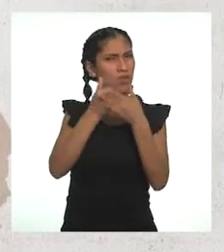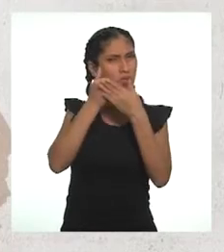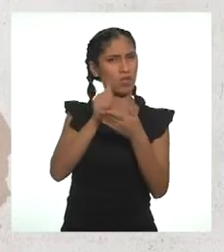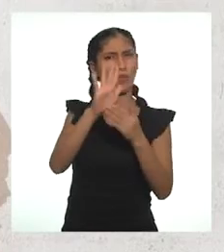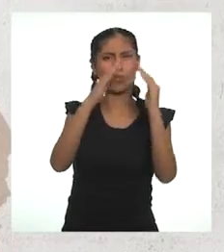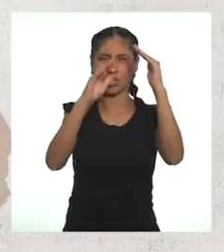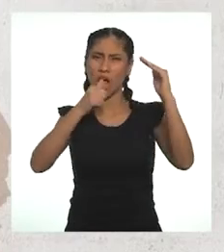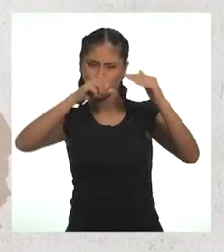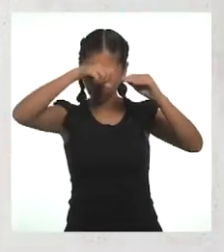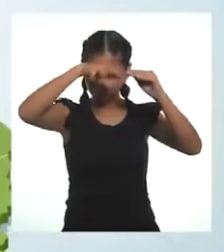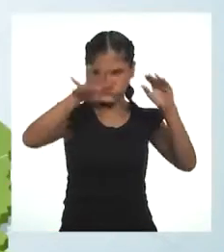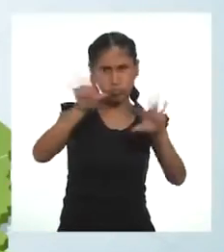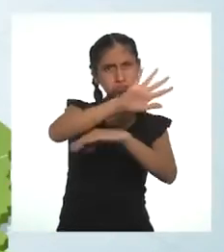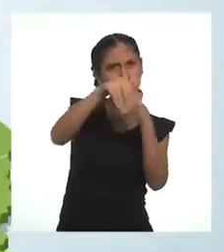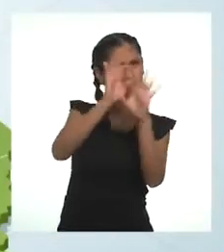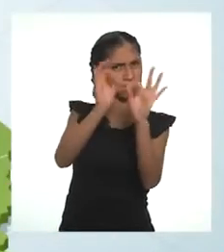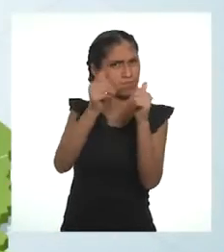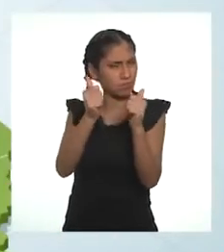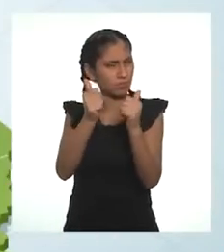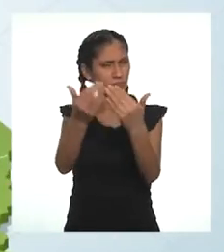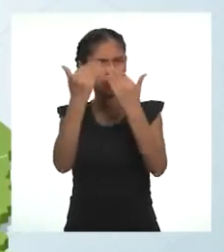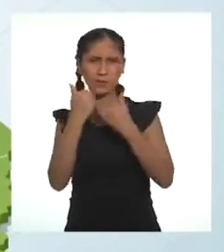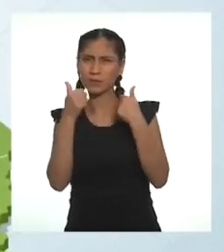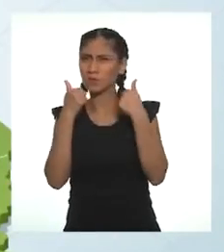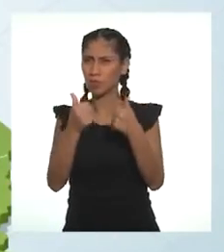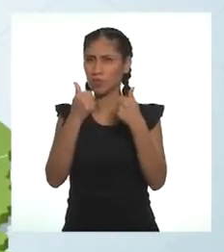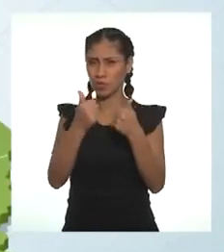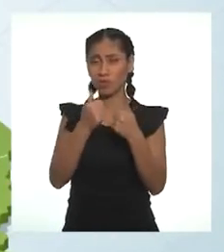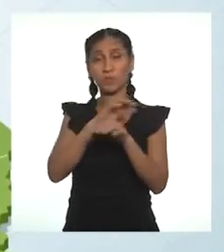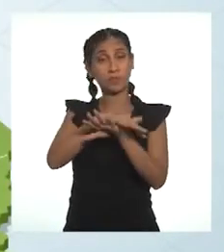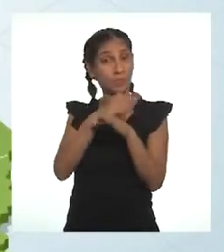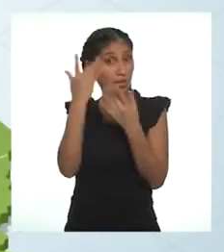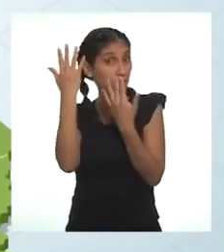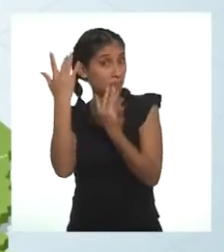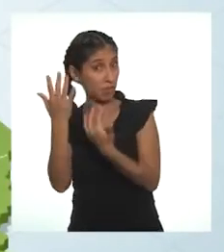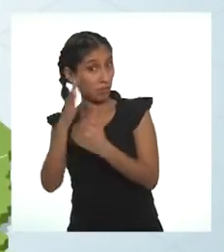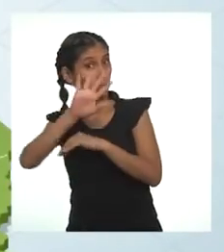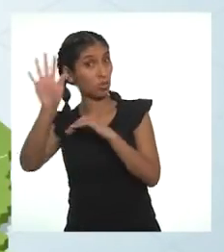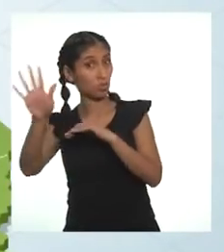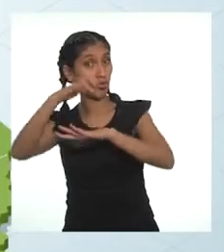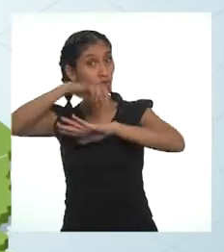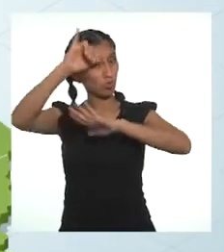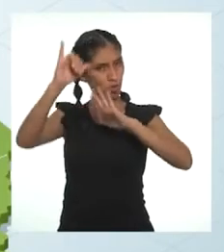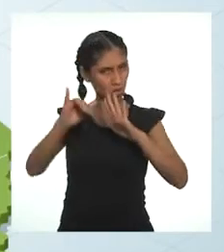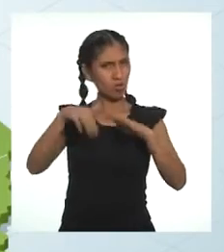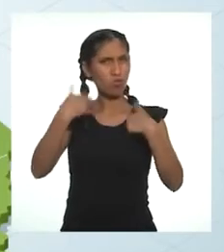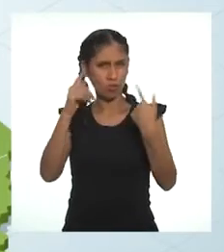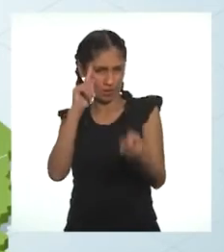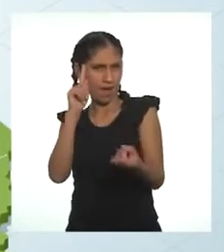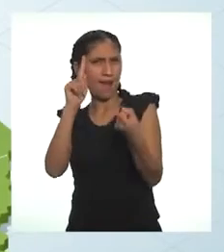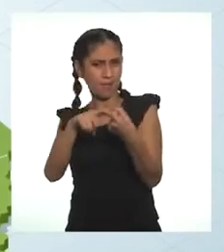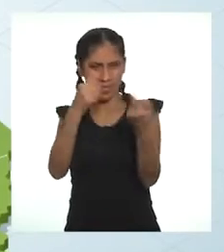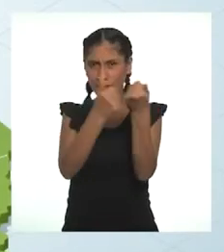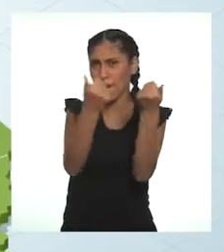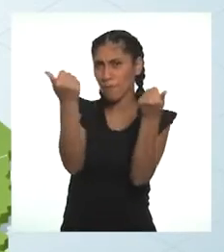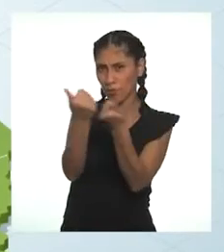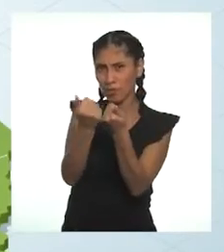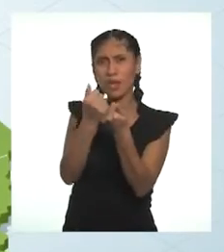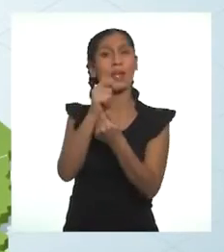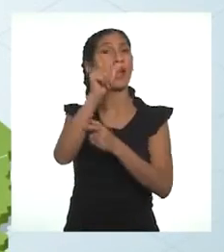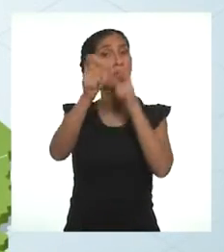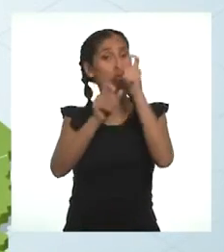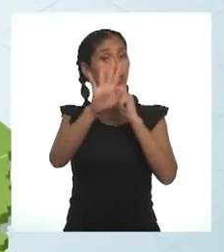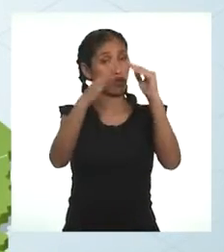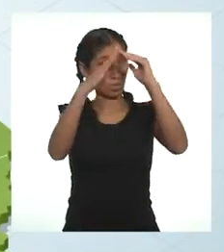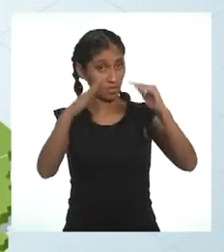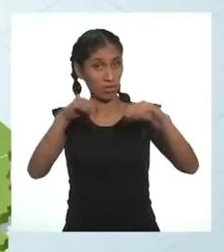condiciones de vida. Eso es muy bueno. Esperemos que con la ejecución de los proyectos se logre la meta trazada del acceso universal a los